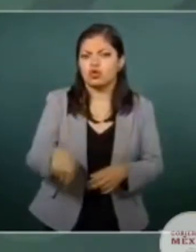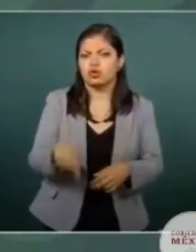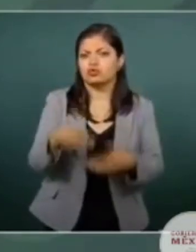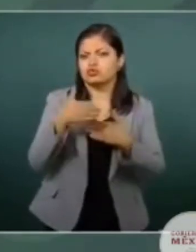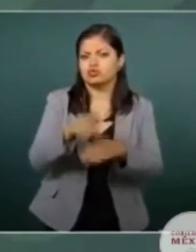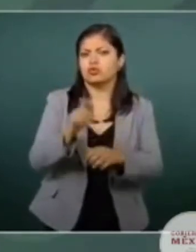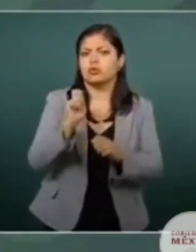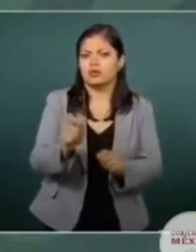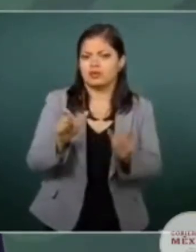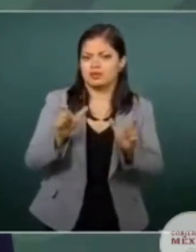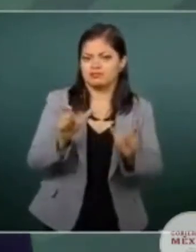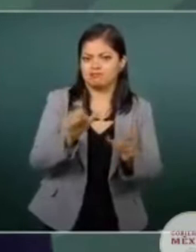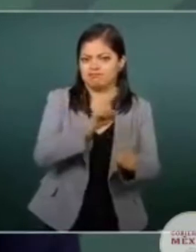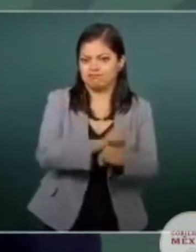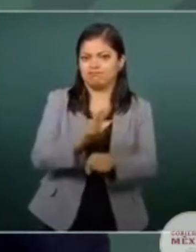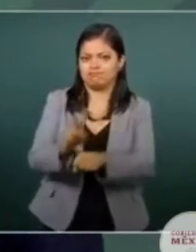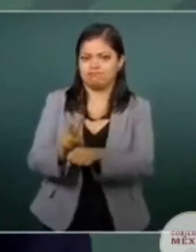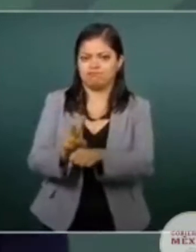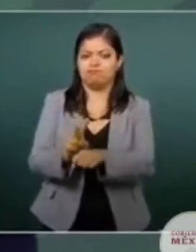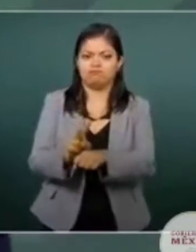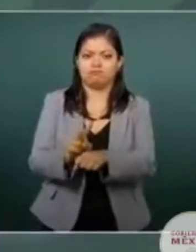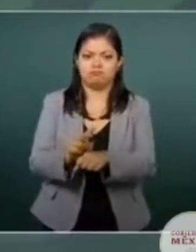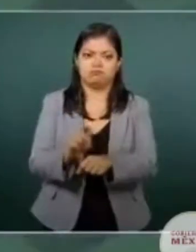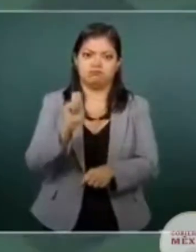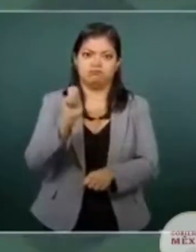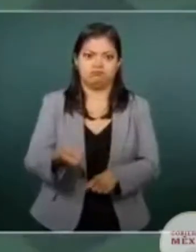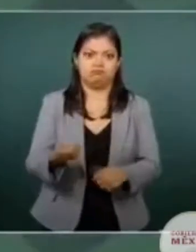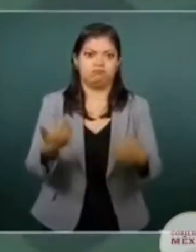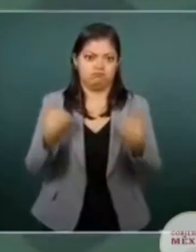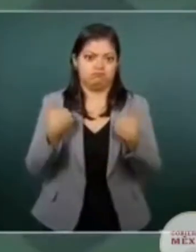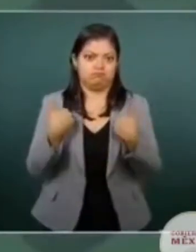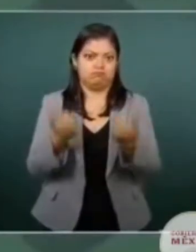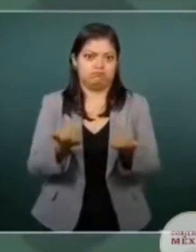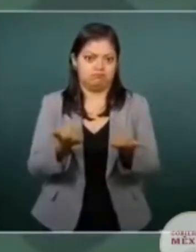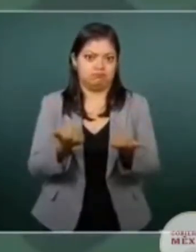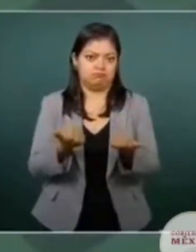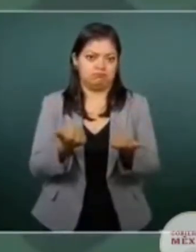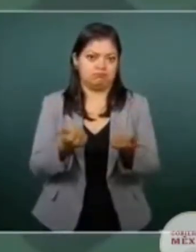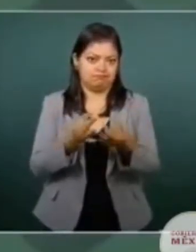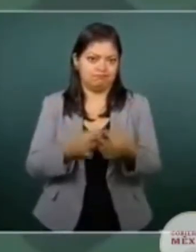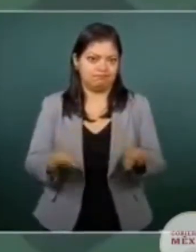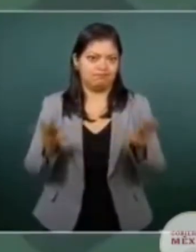entendible. Aquí hemos